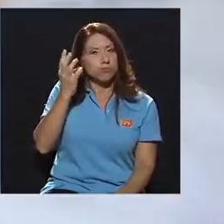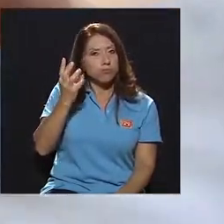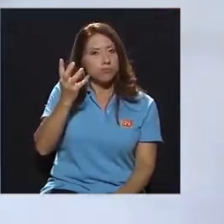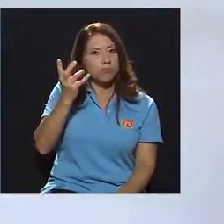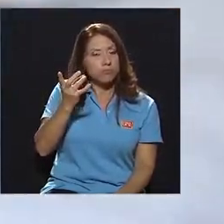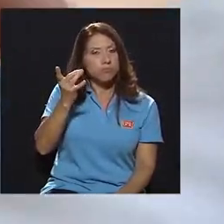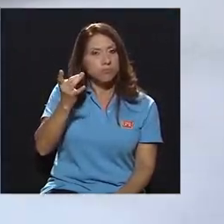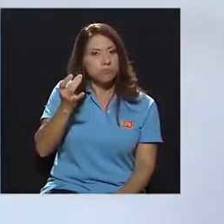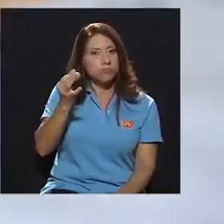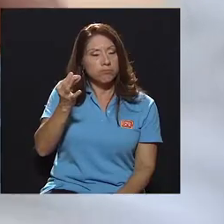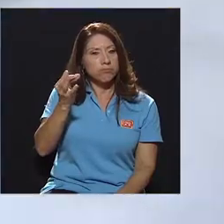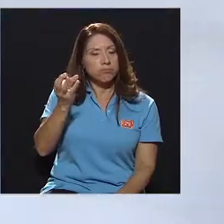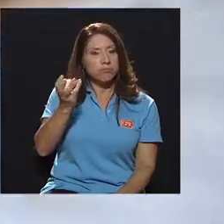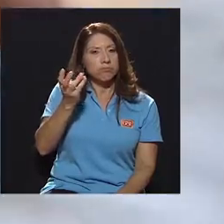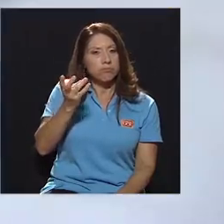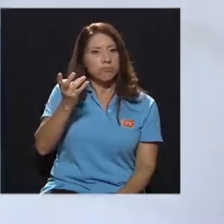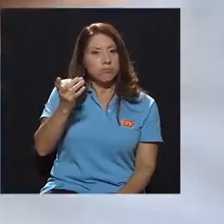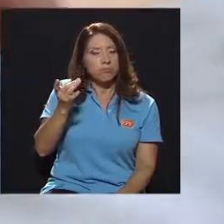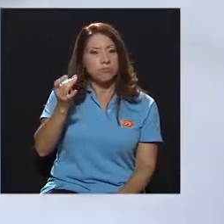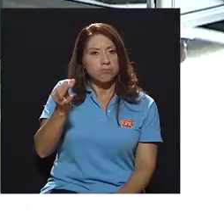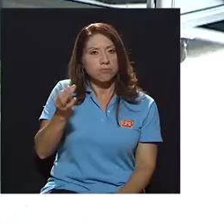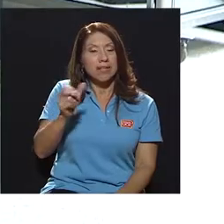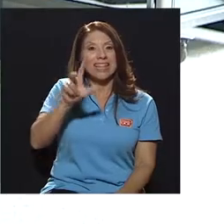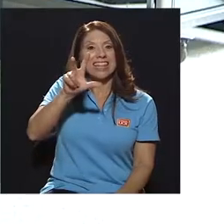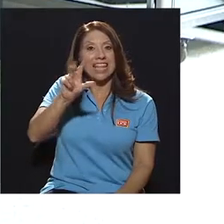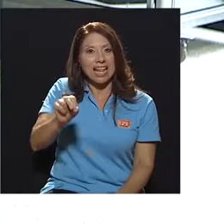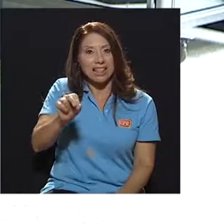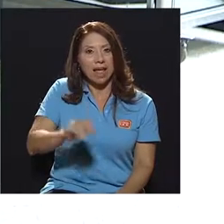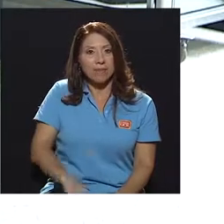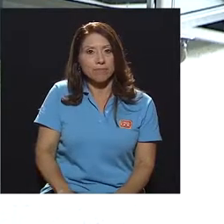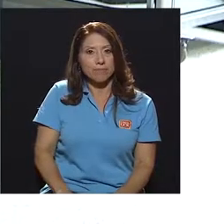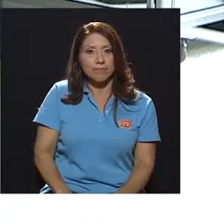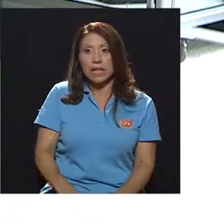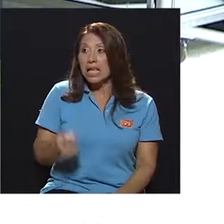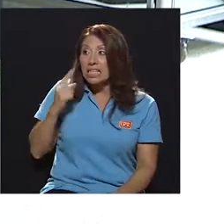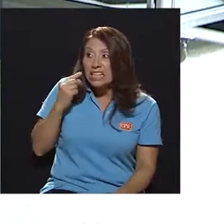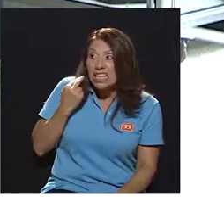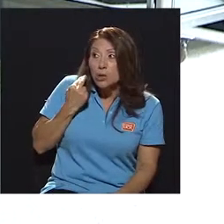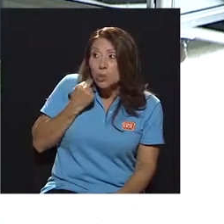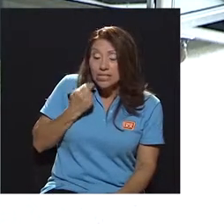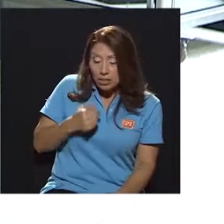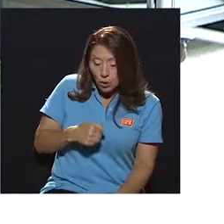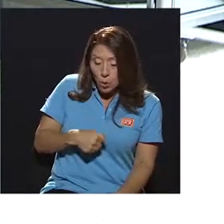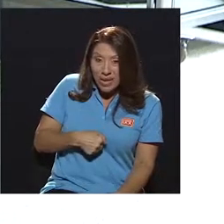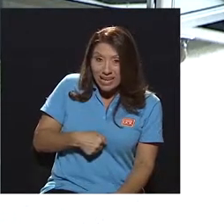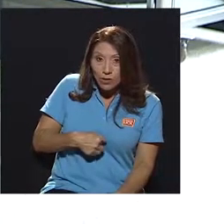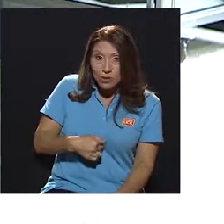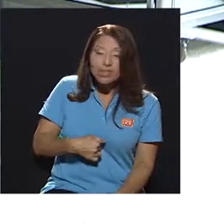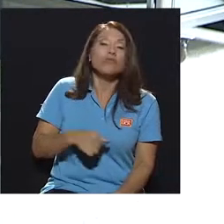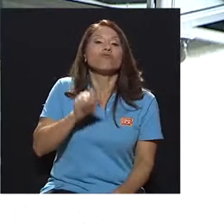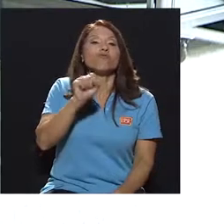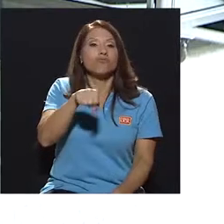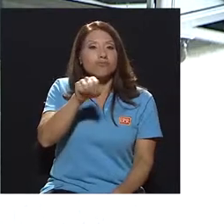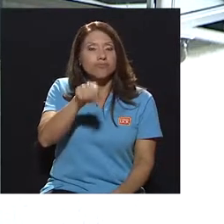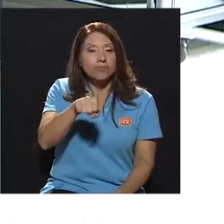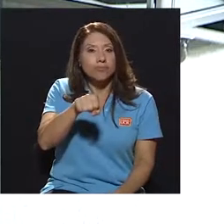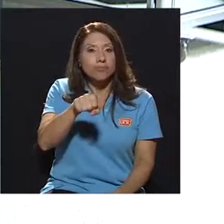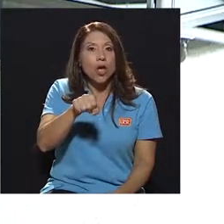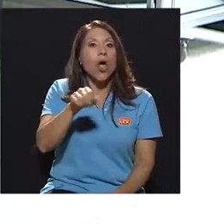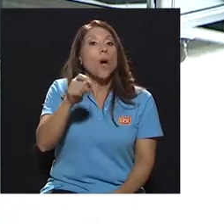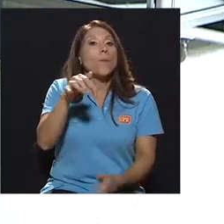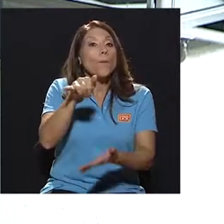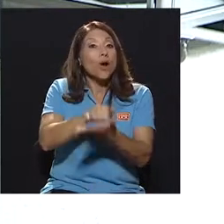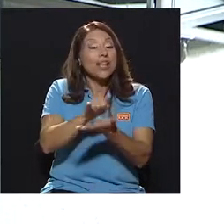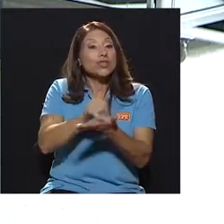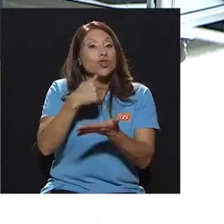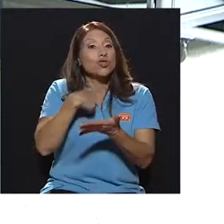veintitrés, veinticuatro, cinco, seis, siete, veintiocho, veintinueve, treinta. En el puro huesito. En el puro huesito. Teniendo, por eso